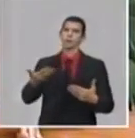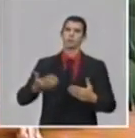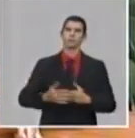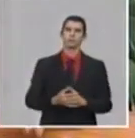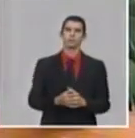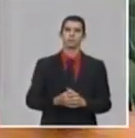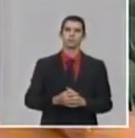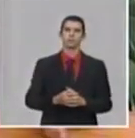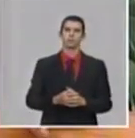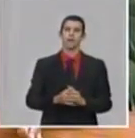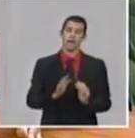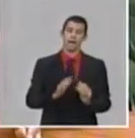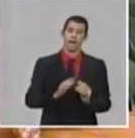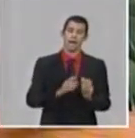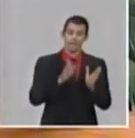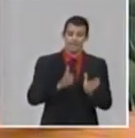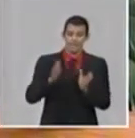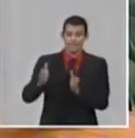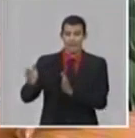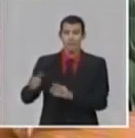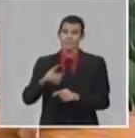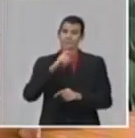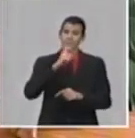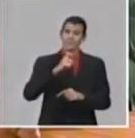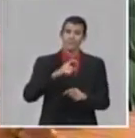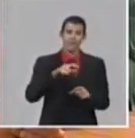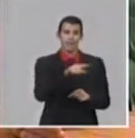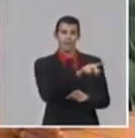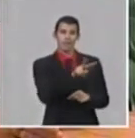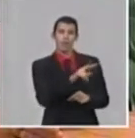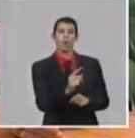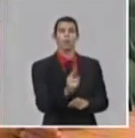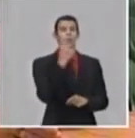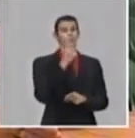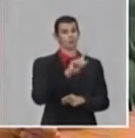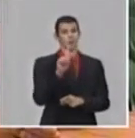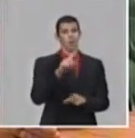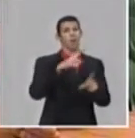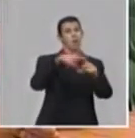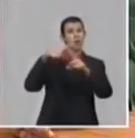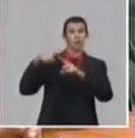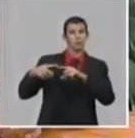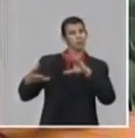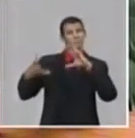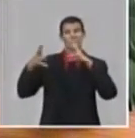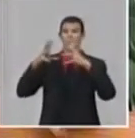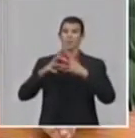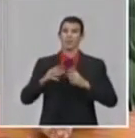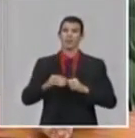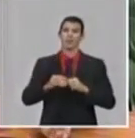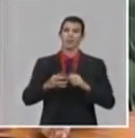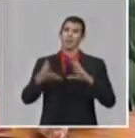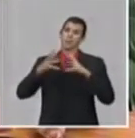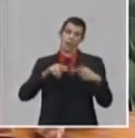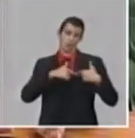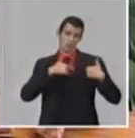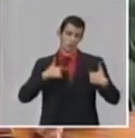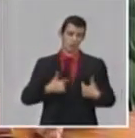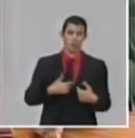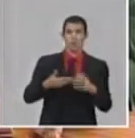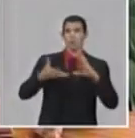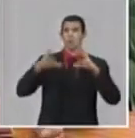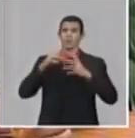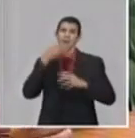tienen otros retos con otros pacientes, que es muy complicado a lo que se está enfrentando